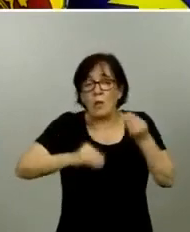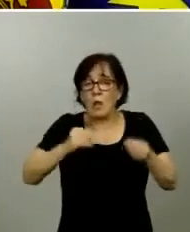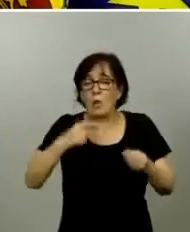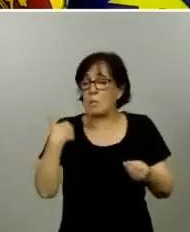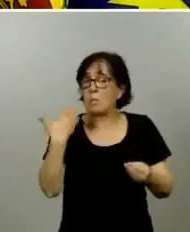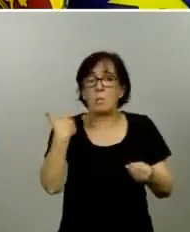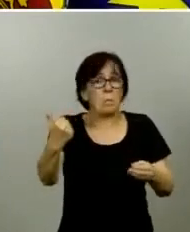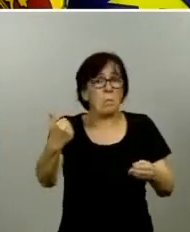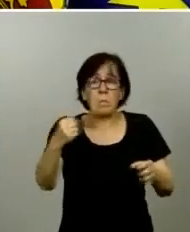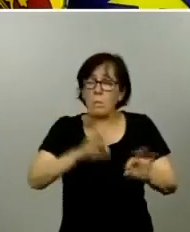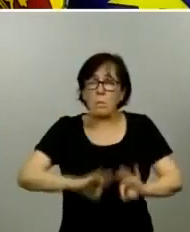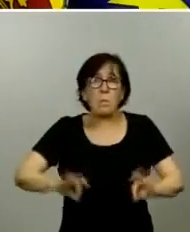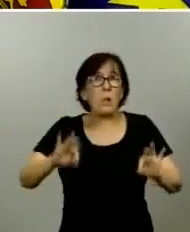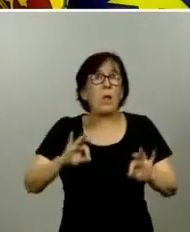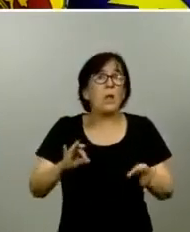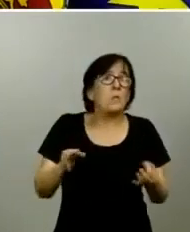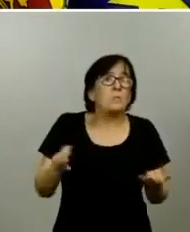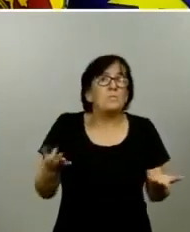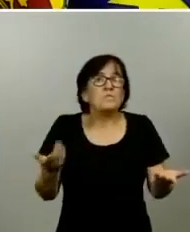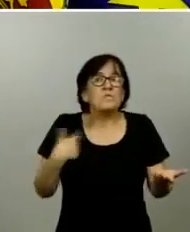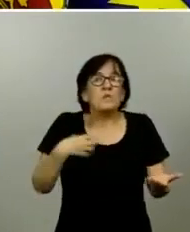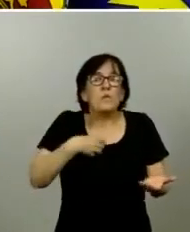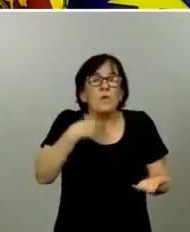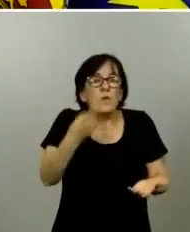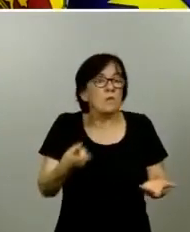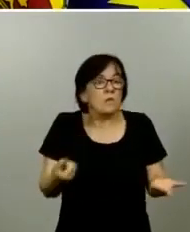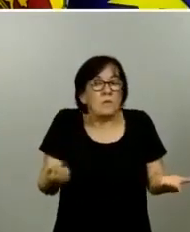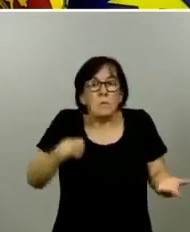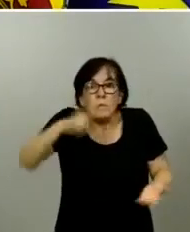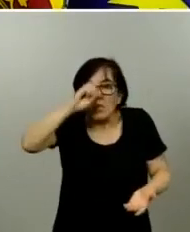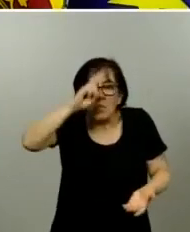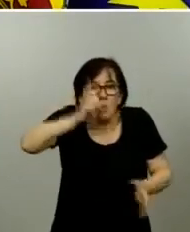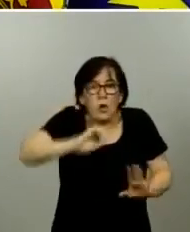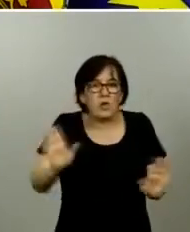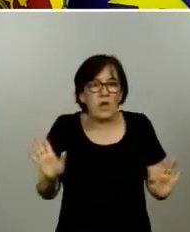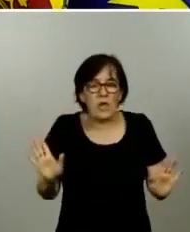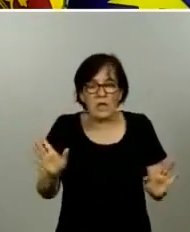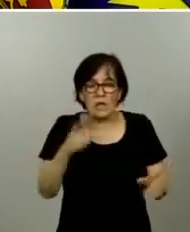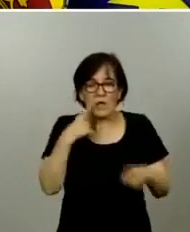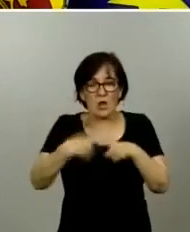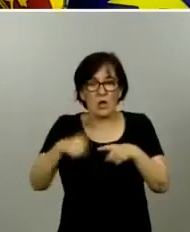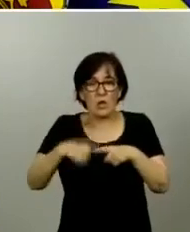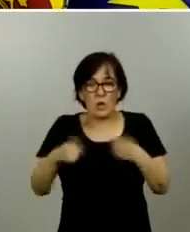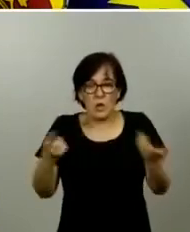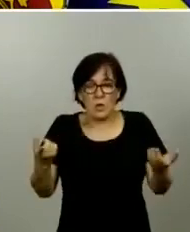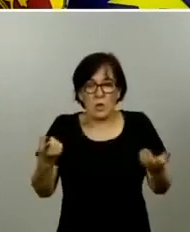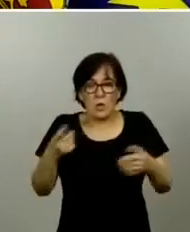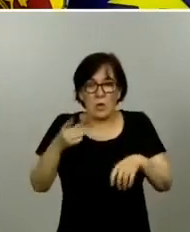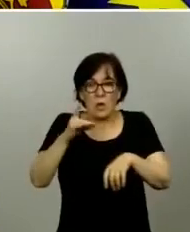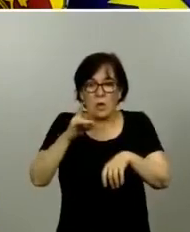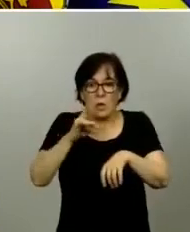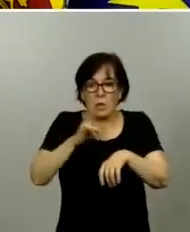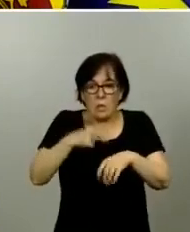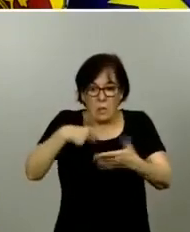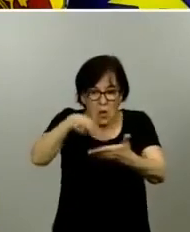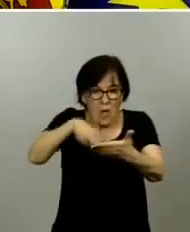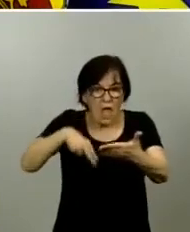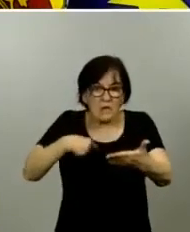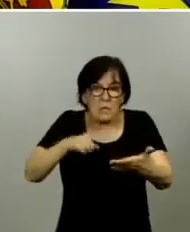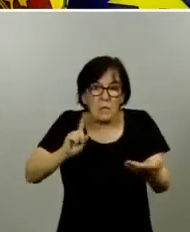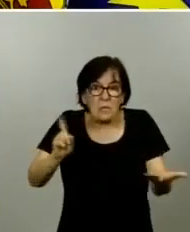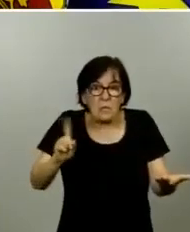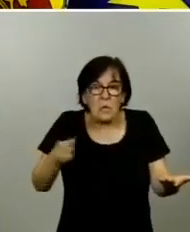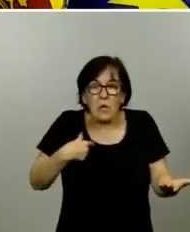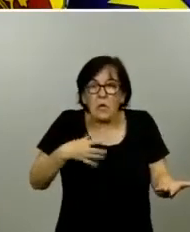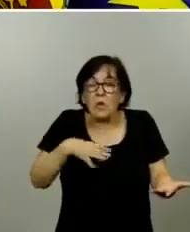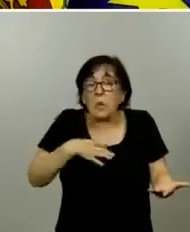mismo yo no puedo decir más porque yo no sé nada son cosas que a mejor han sido en los periódicos pero que tampoco he leído o sea que no no puedo ir más